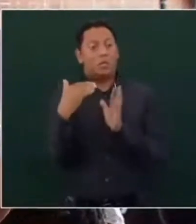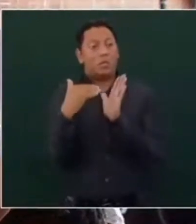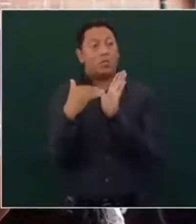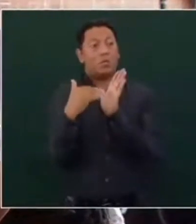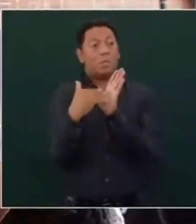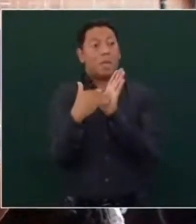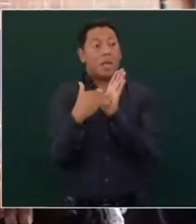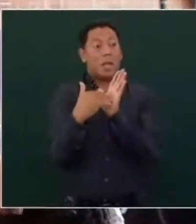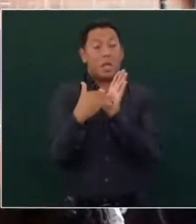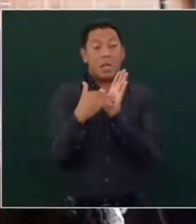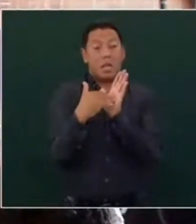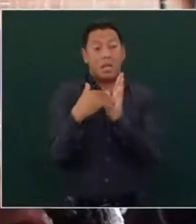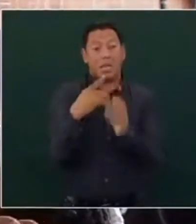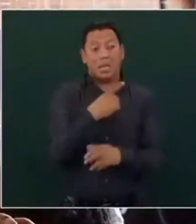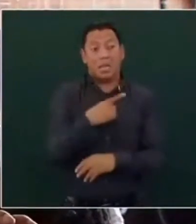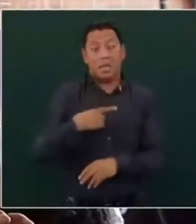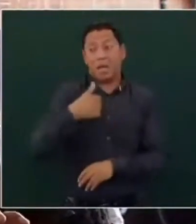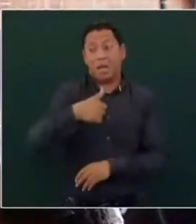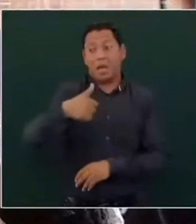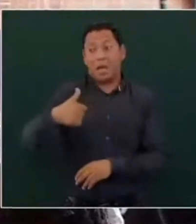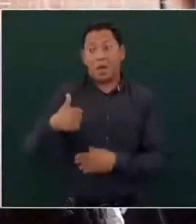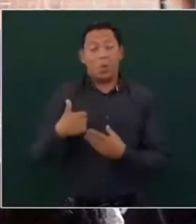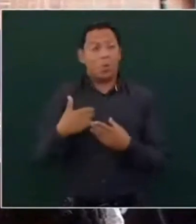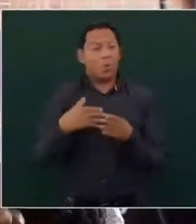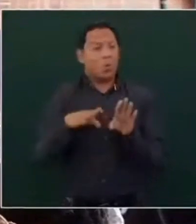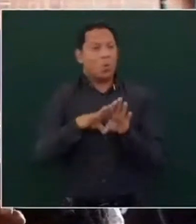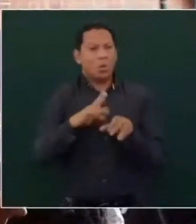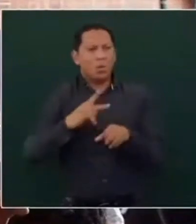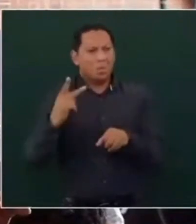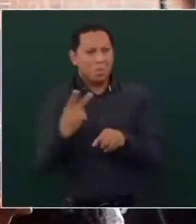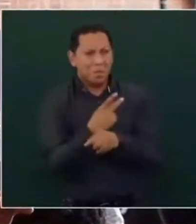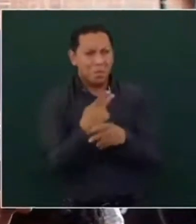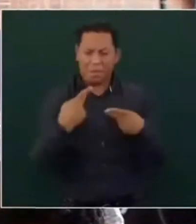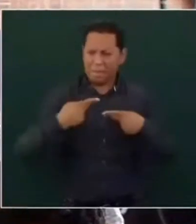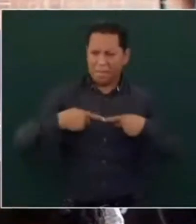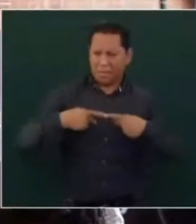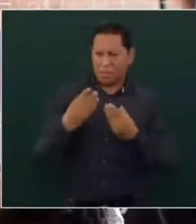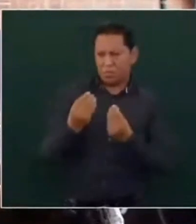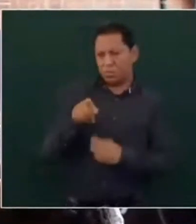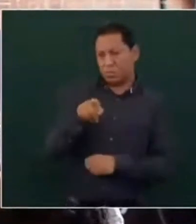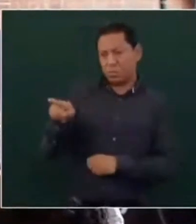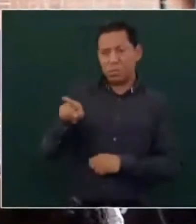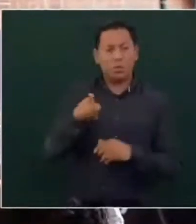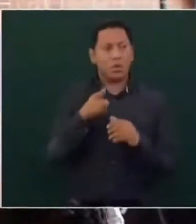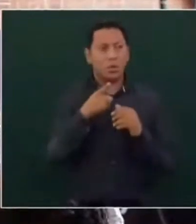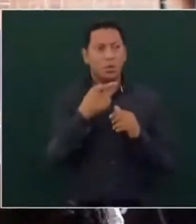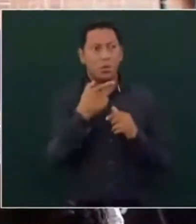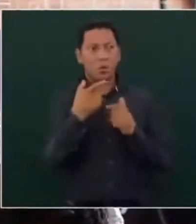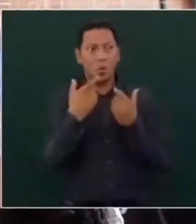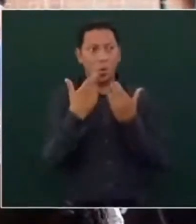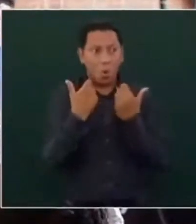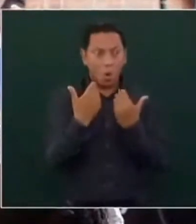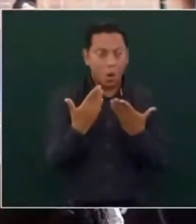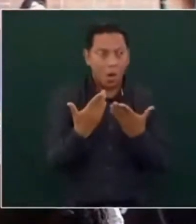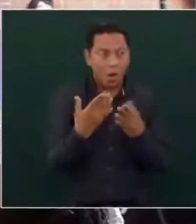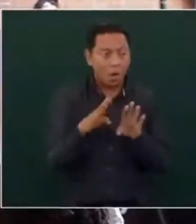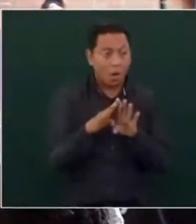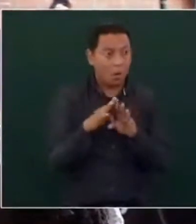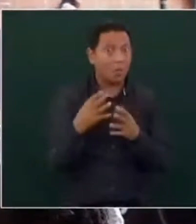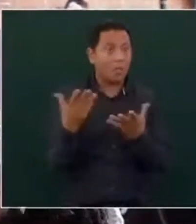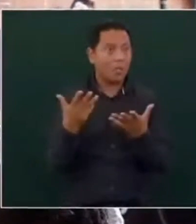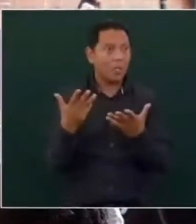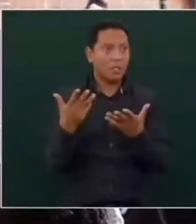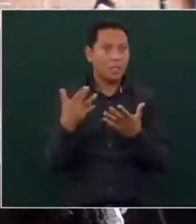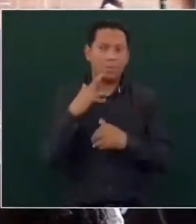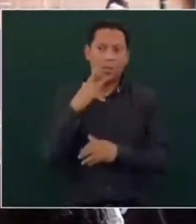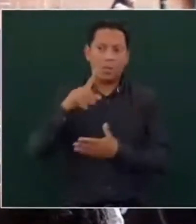pescador. ¿Y qué está pasando ahí? Que muchas de las personas, como no tienen ese recurso, van a tener que emigrar y